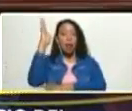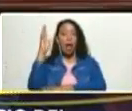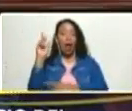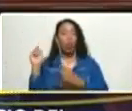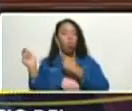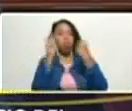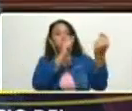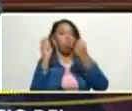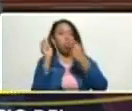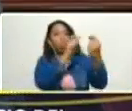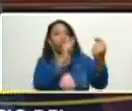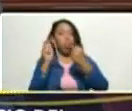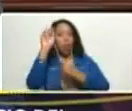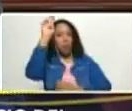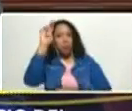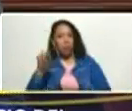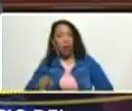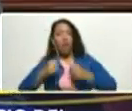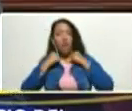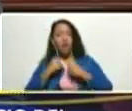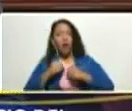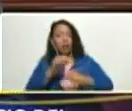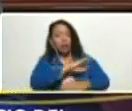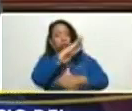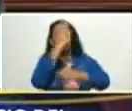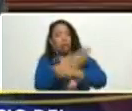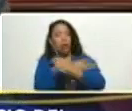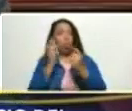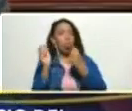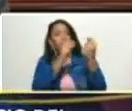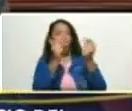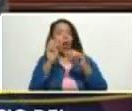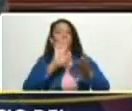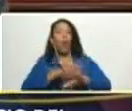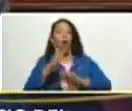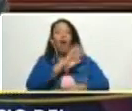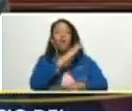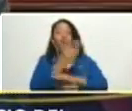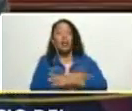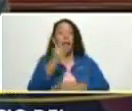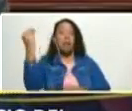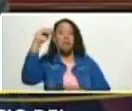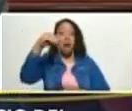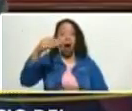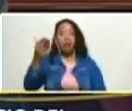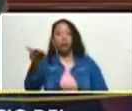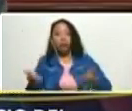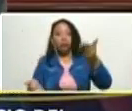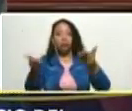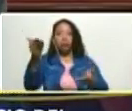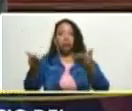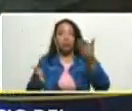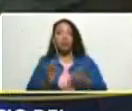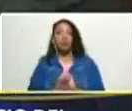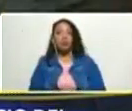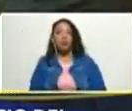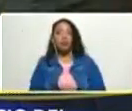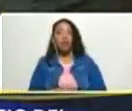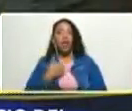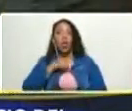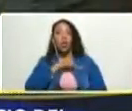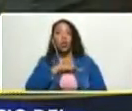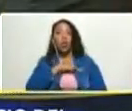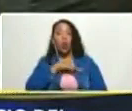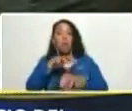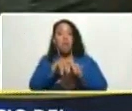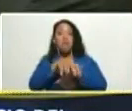diario permanente candente porque las fuerzas estaban más equilibradas nosotros éramos